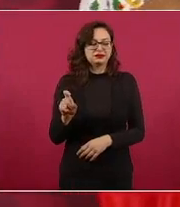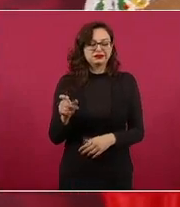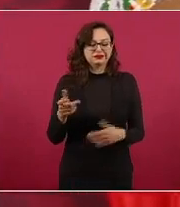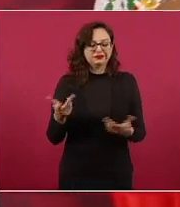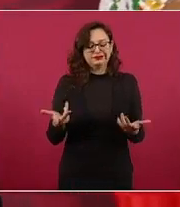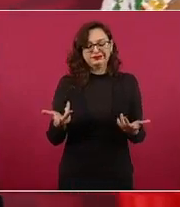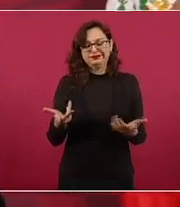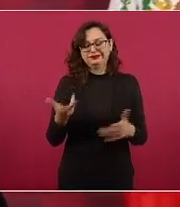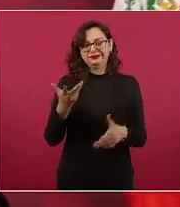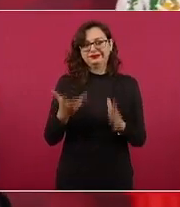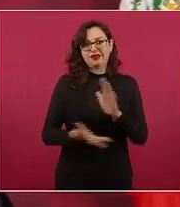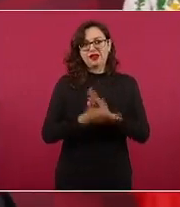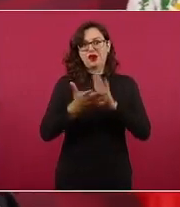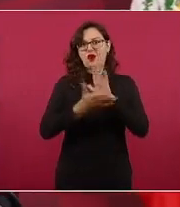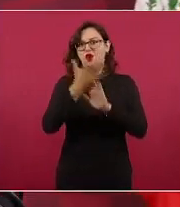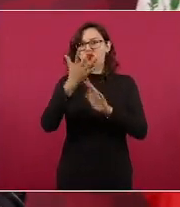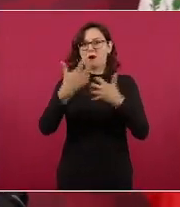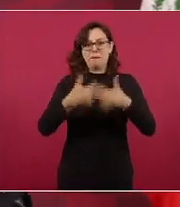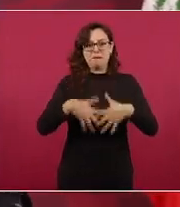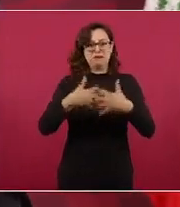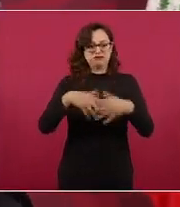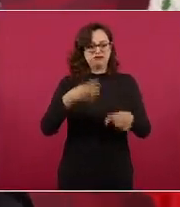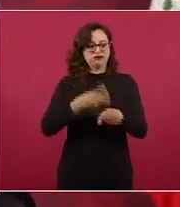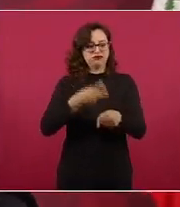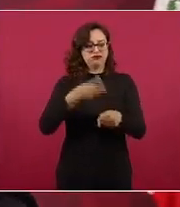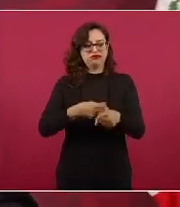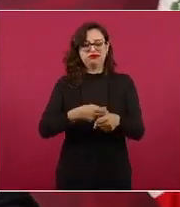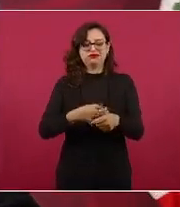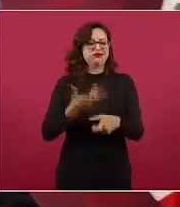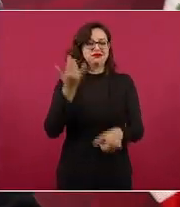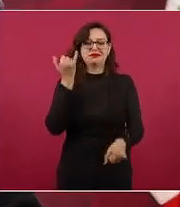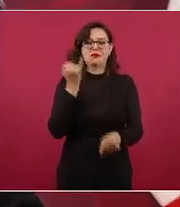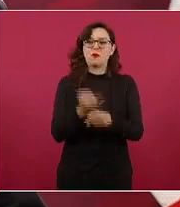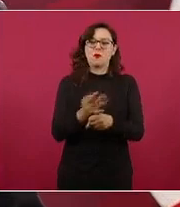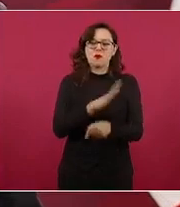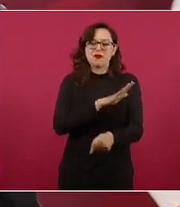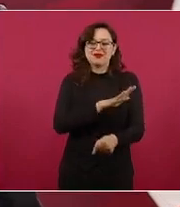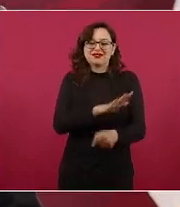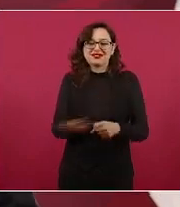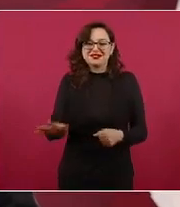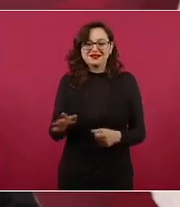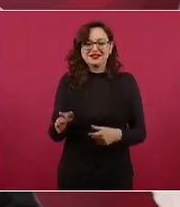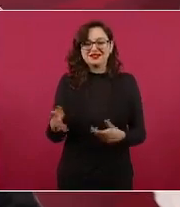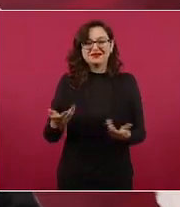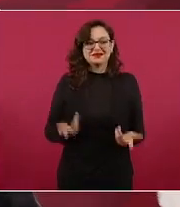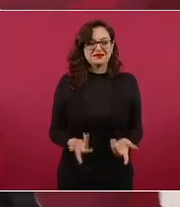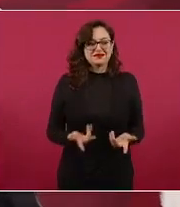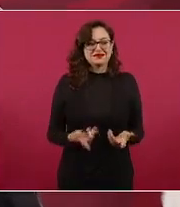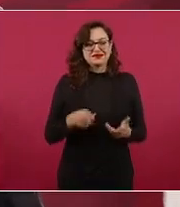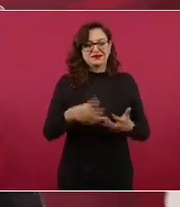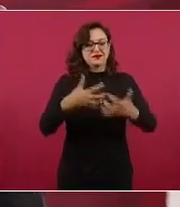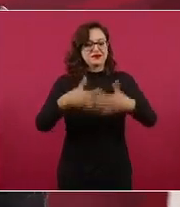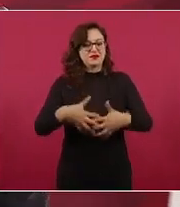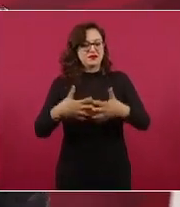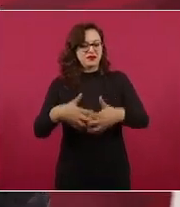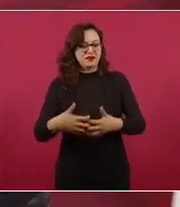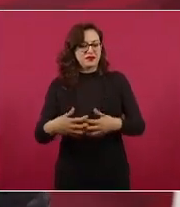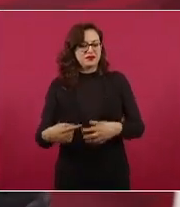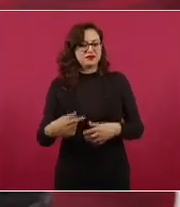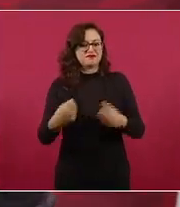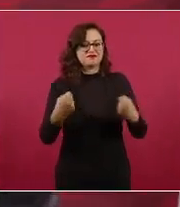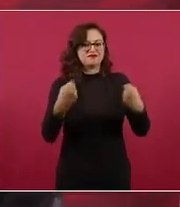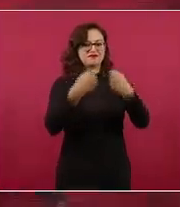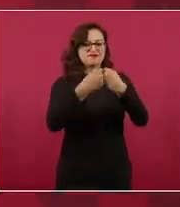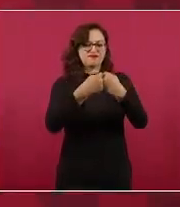irracional el poner la planta porque estaban cerca de la